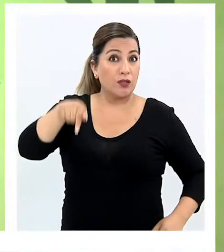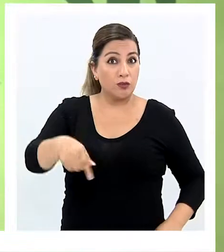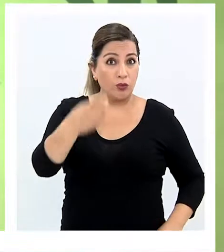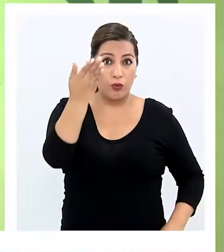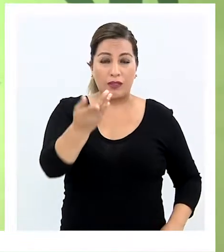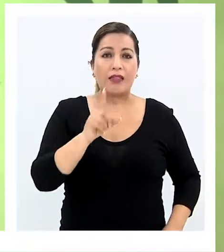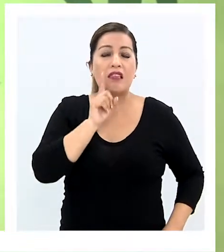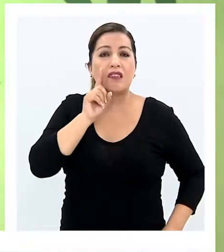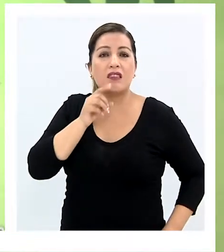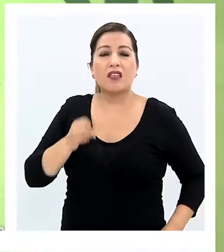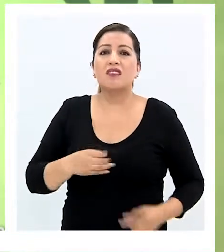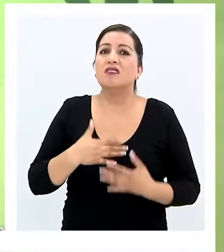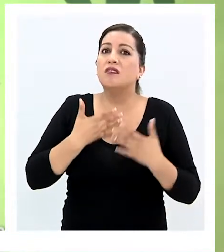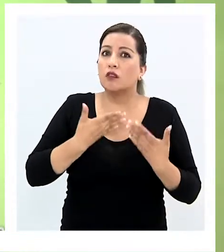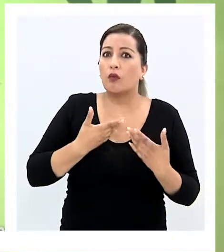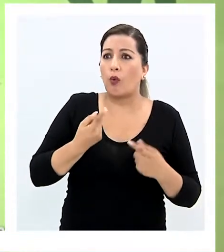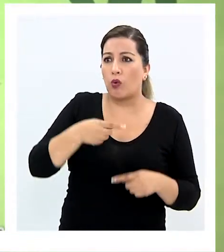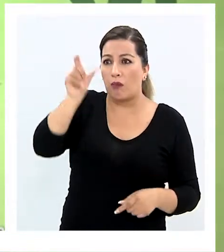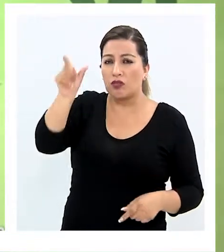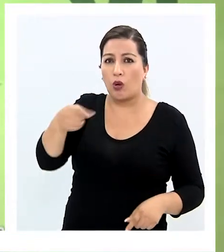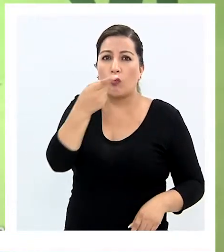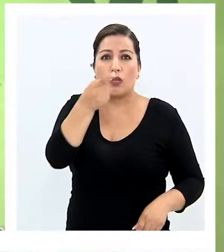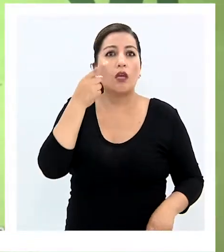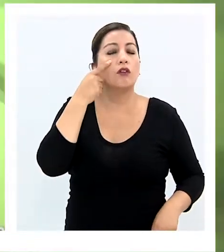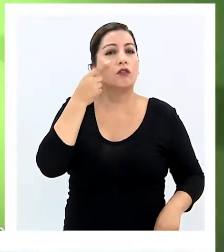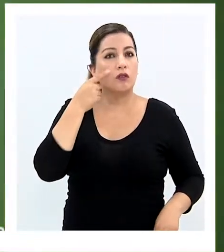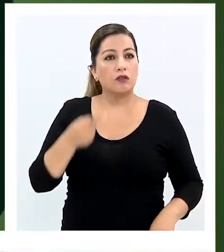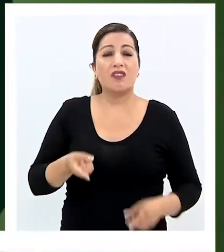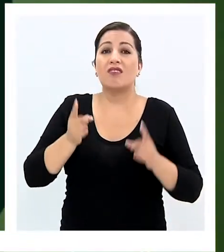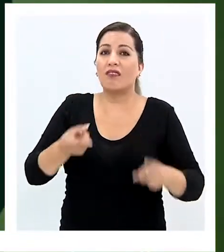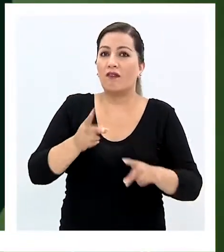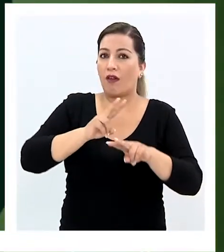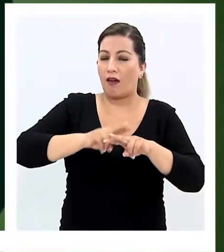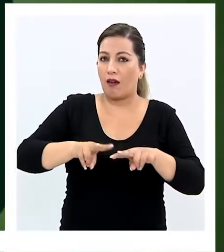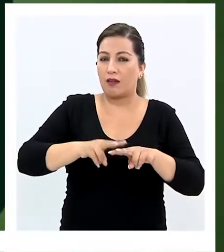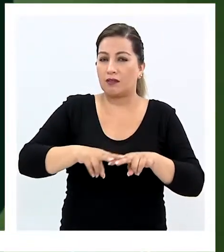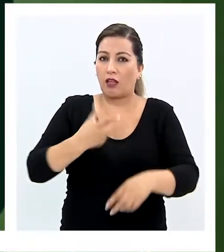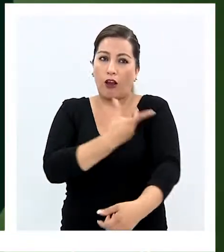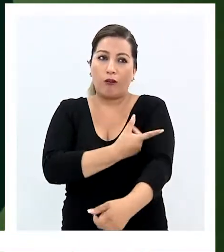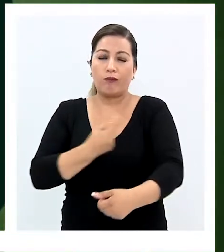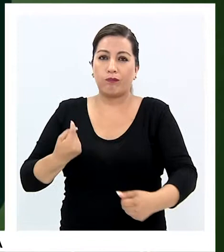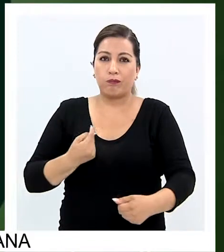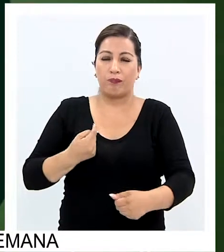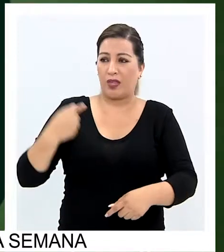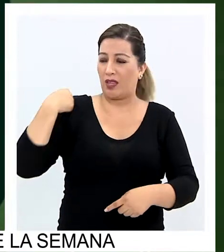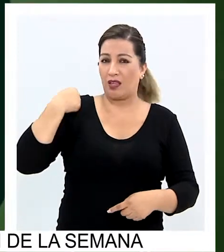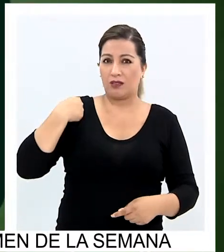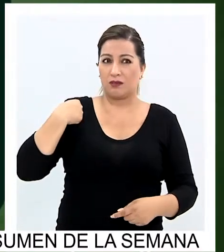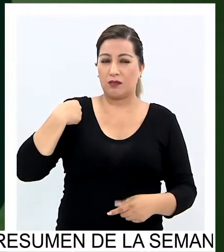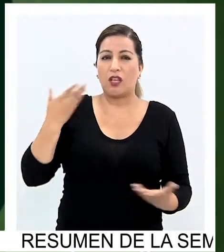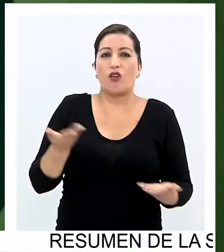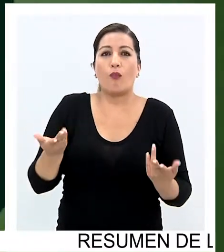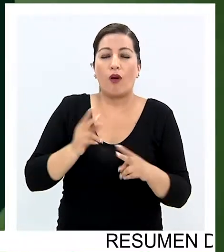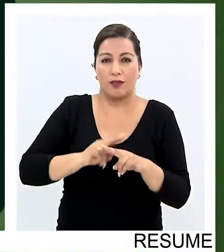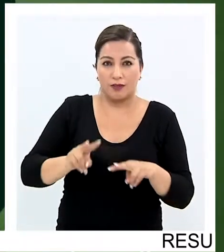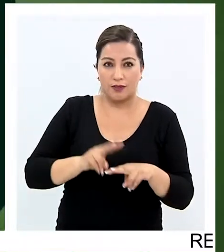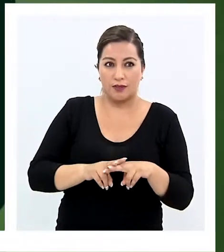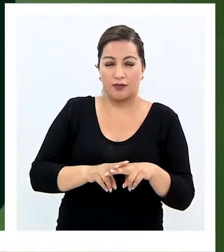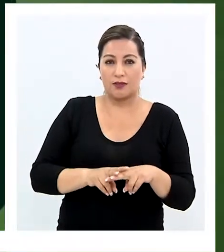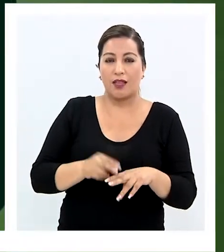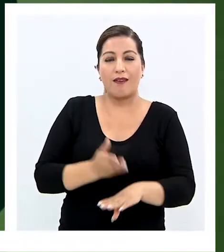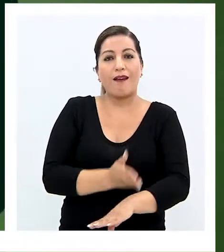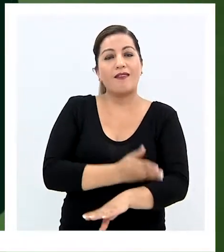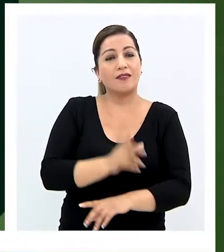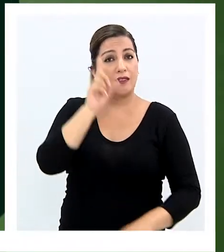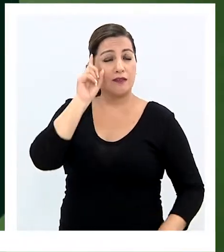síntomas están presentes en usted o en alguien de su familia, debe realizarse el examen de vaciloscopía, que permite identificar